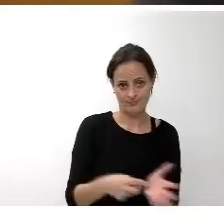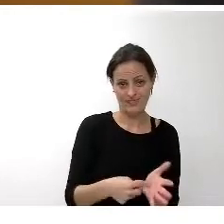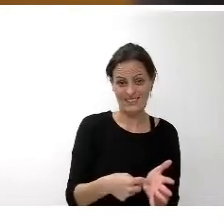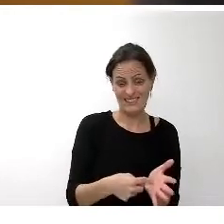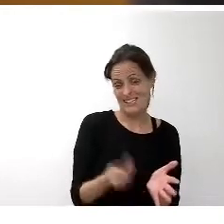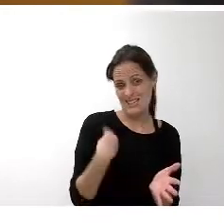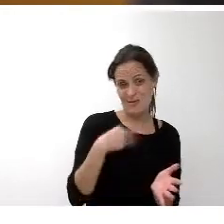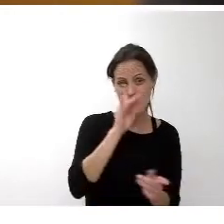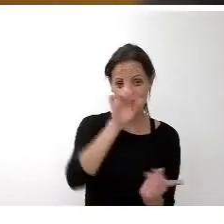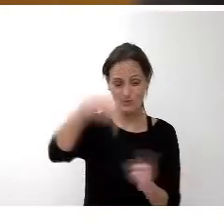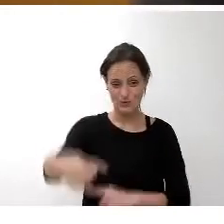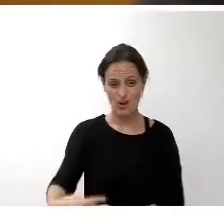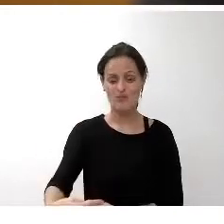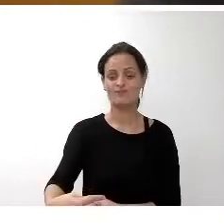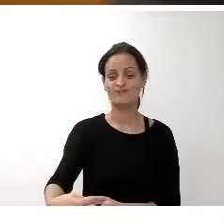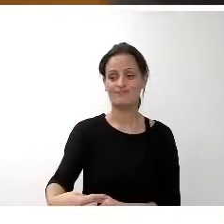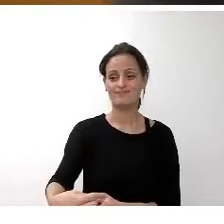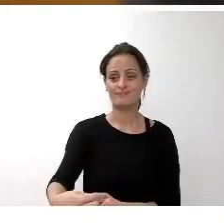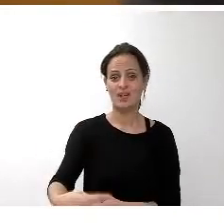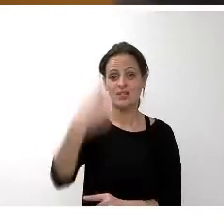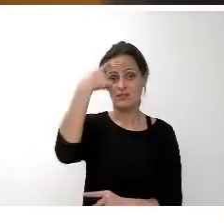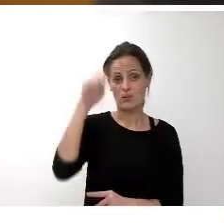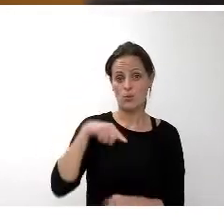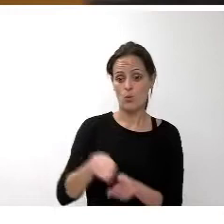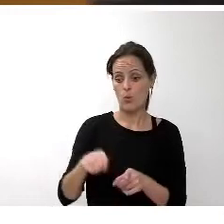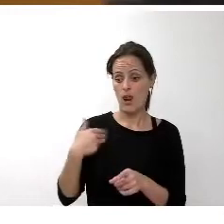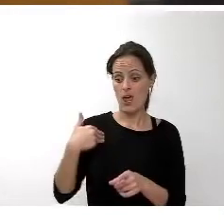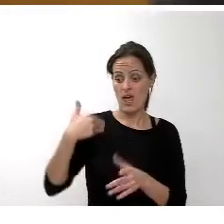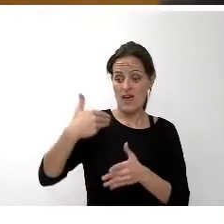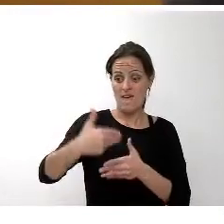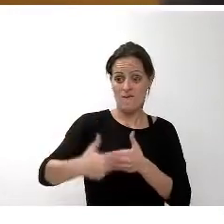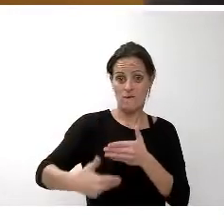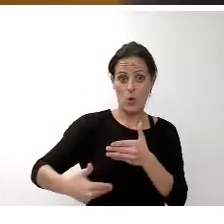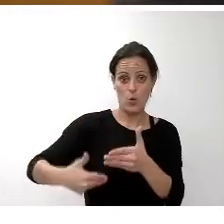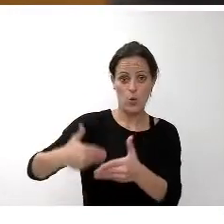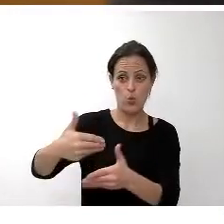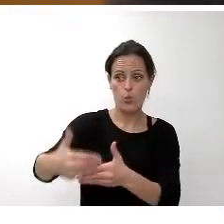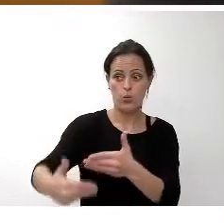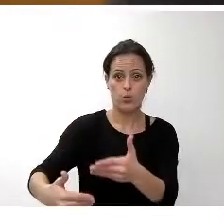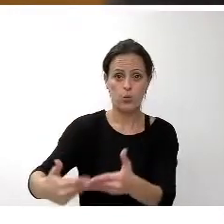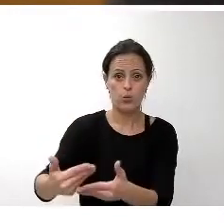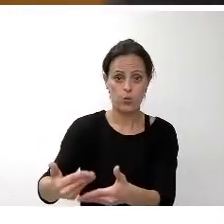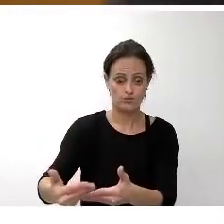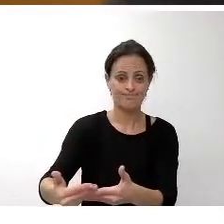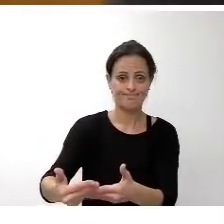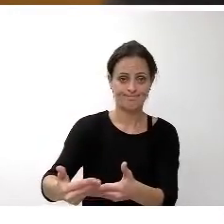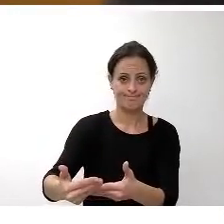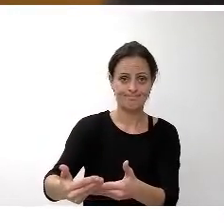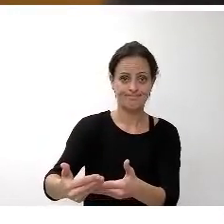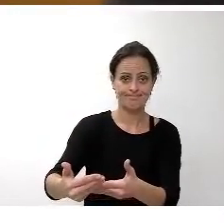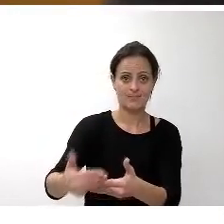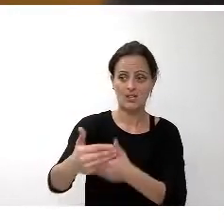De todos es sabido la evolución que ha llevado el endeudamiento de esta corporación, que le ha llevado a reducir su endeudamiento en